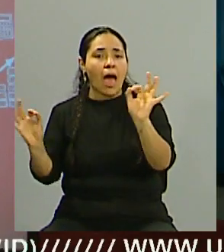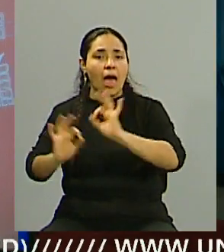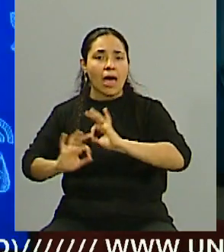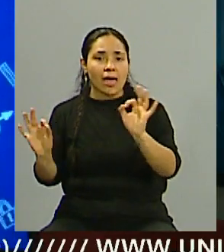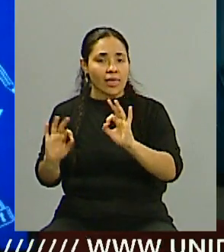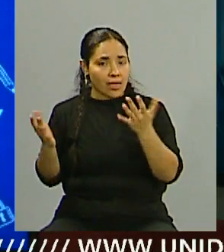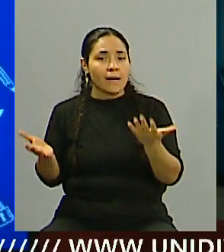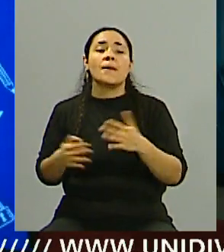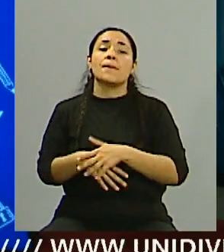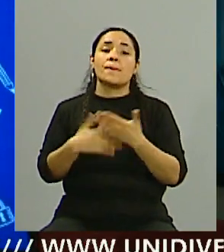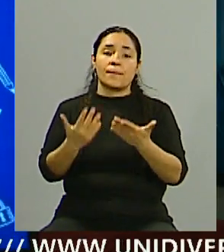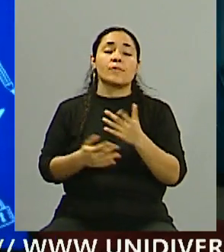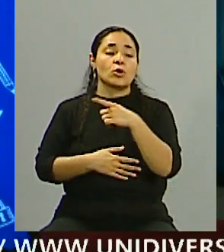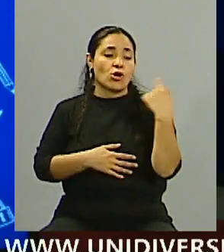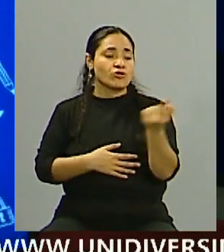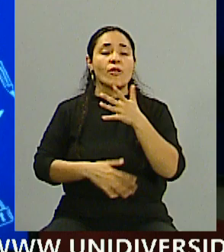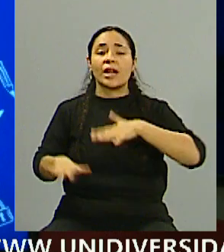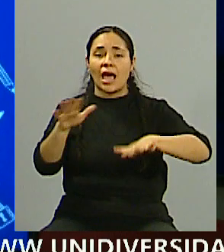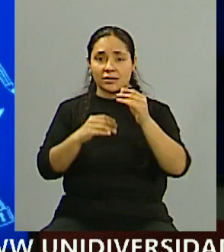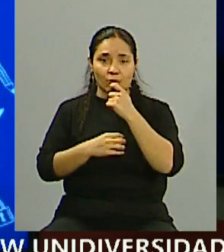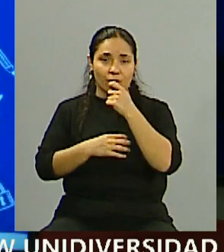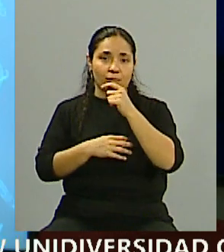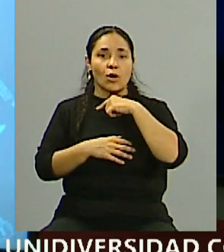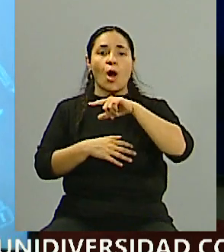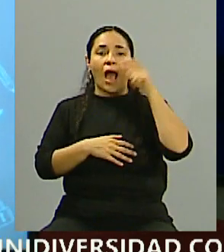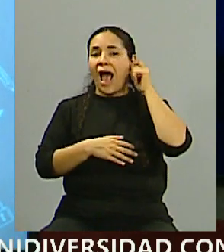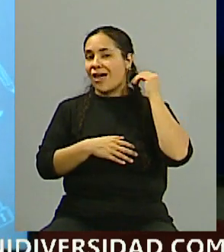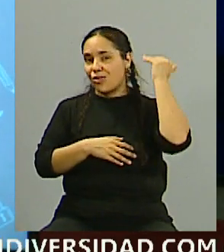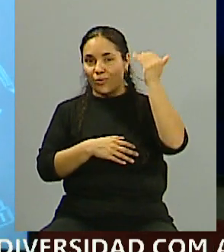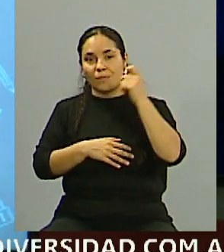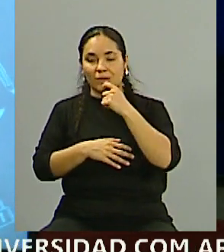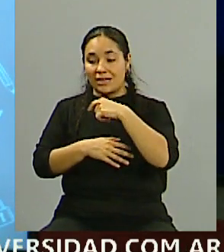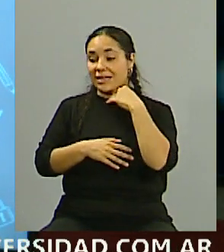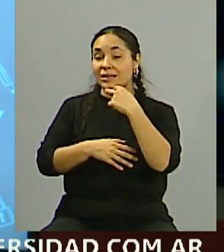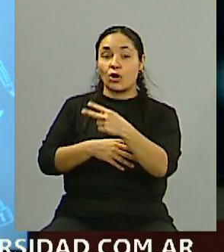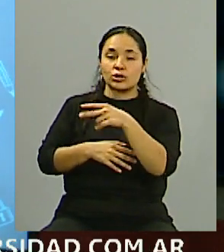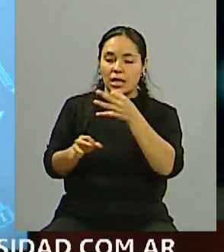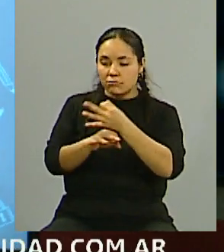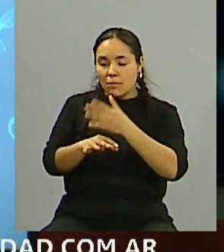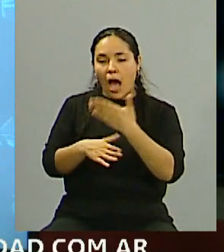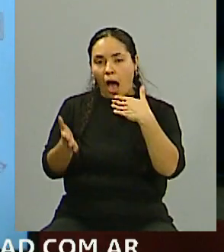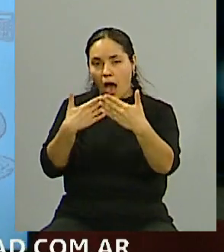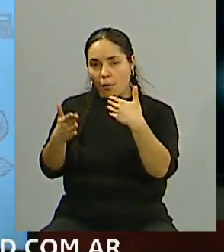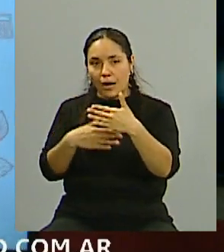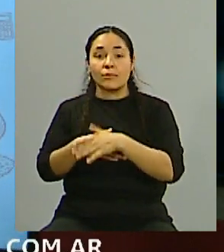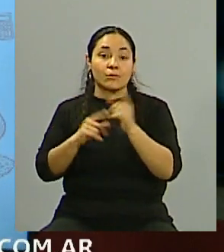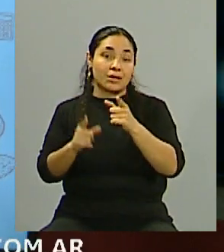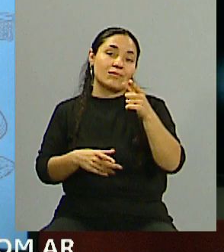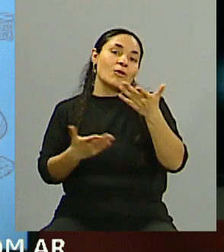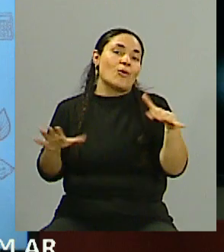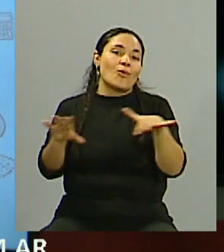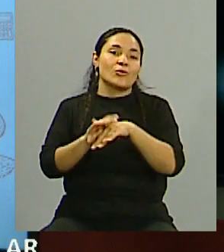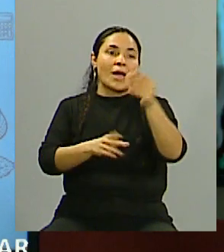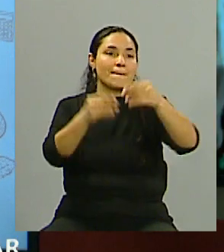es qué podemos hacer nosotros con... que somos los adultos, por ahí hablar con nuestros hijos, que además son ese público que estas empresas, no solamente